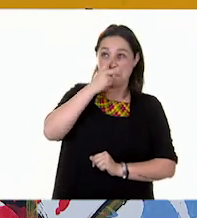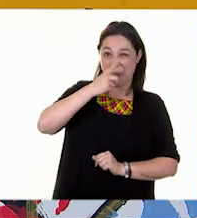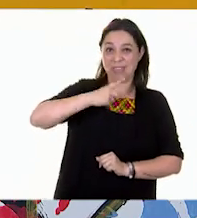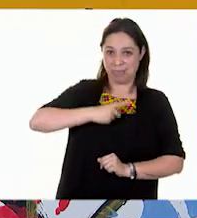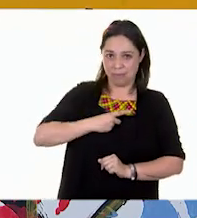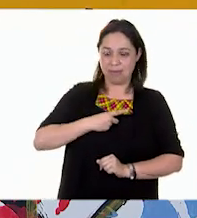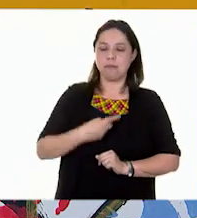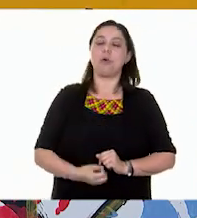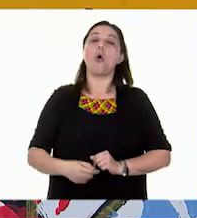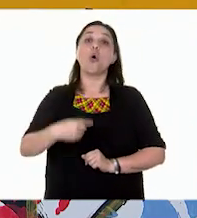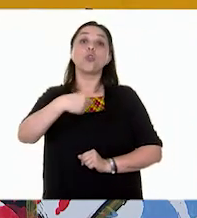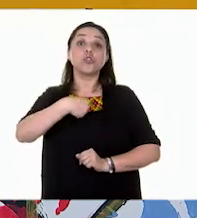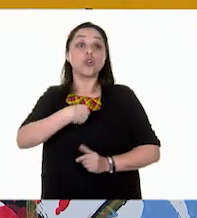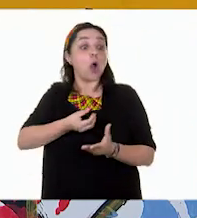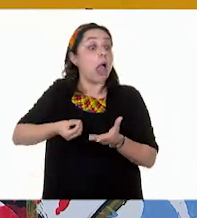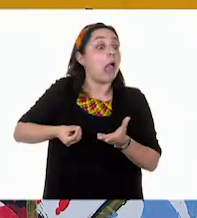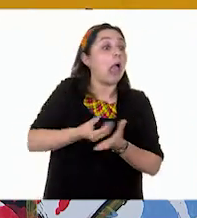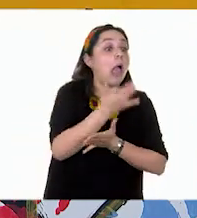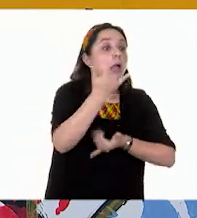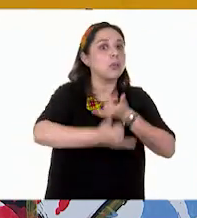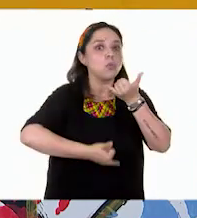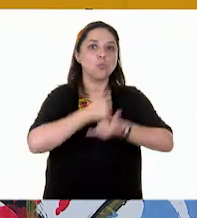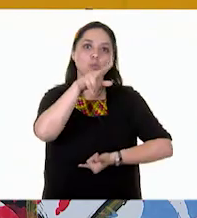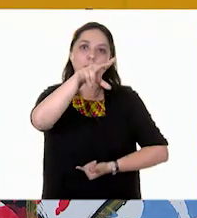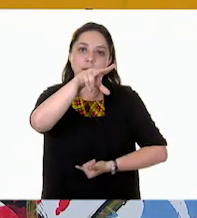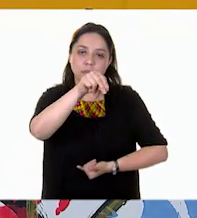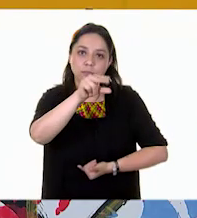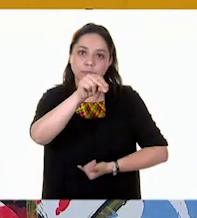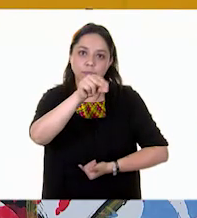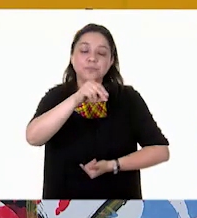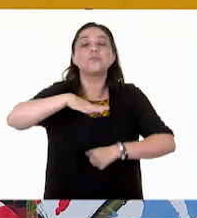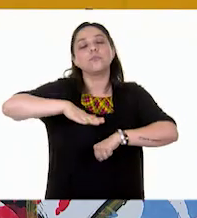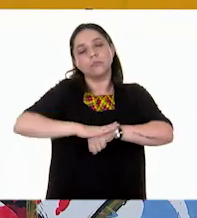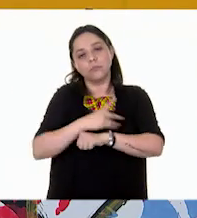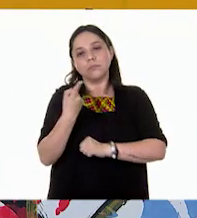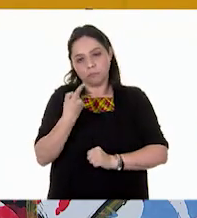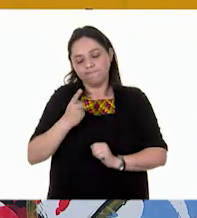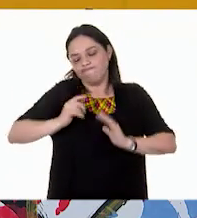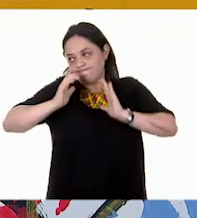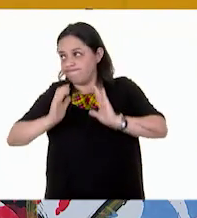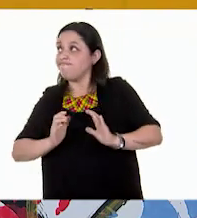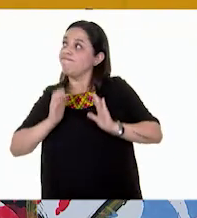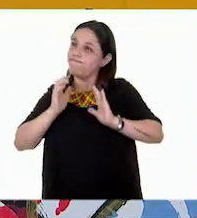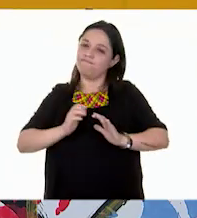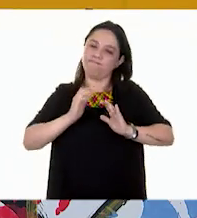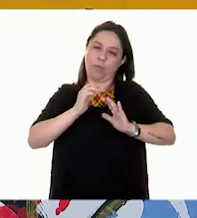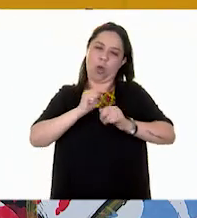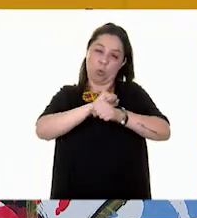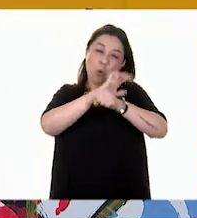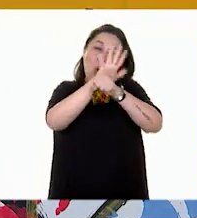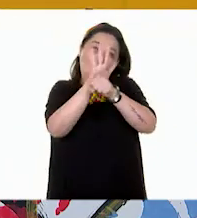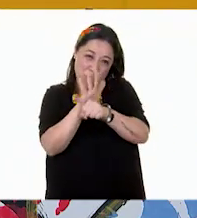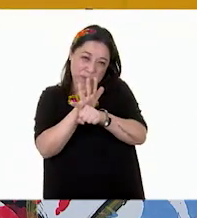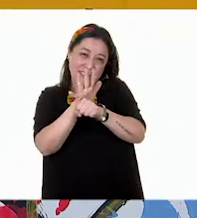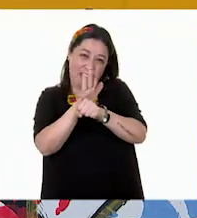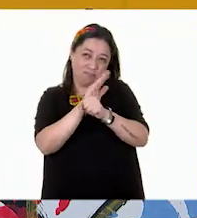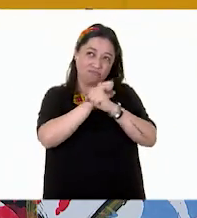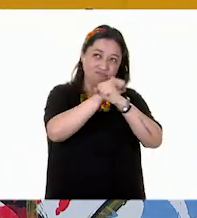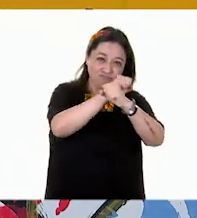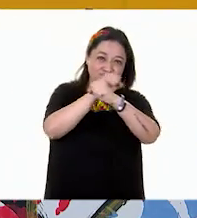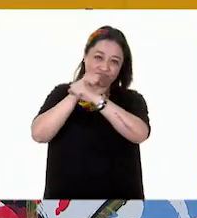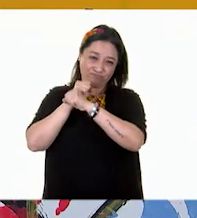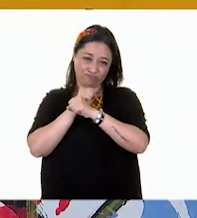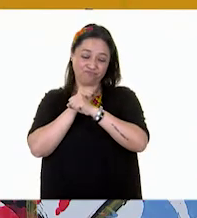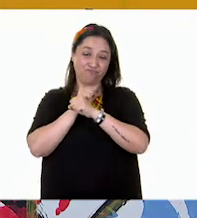saliera a jugar al patio. Bueno, porque, pues tenemos que seguir cuidándonos de la COVID. Pues resulta que ahora